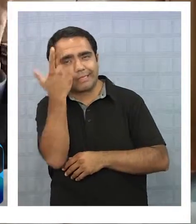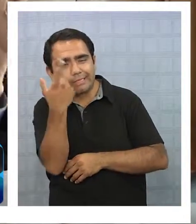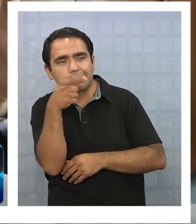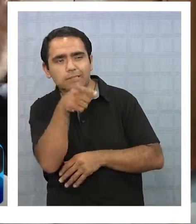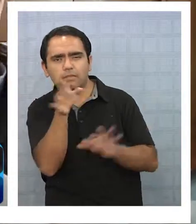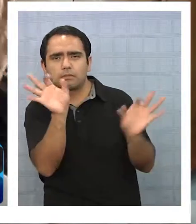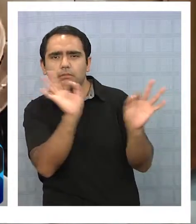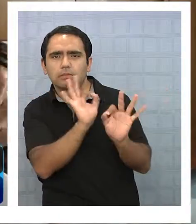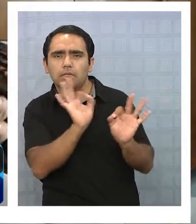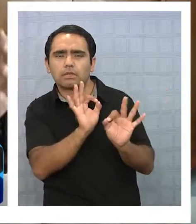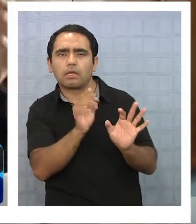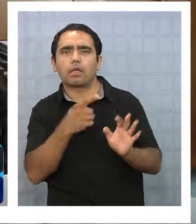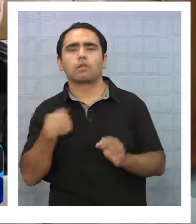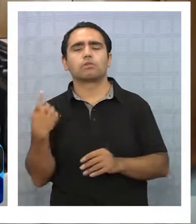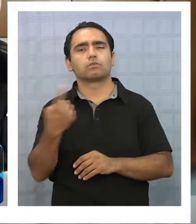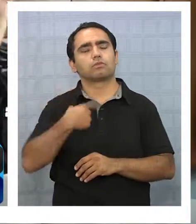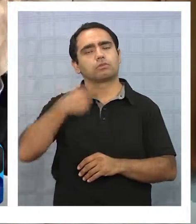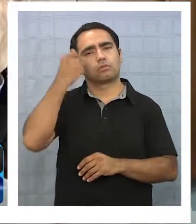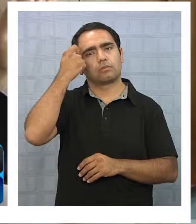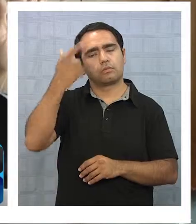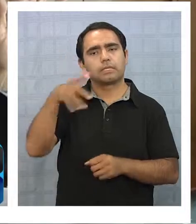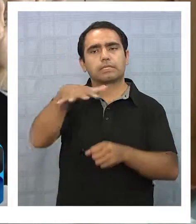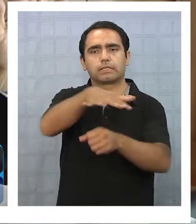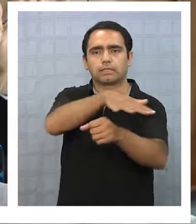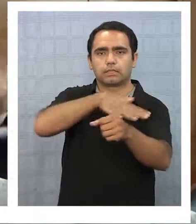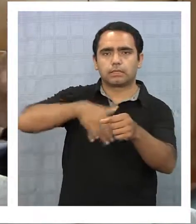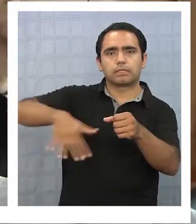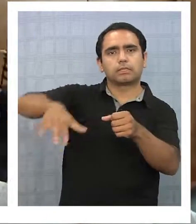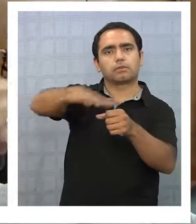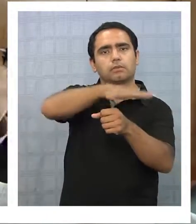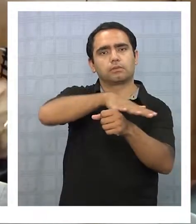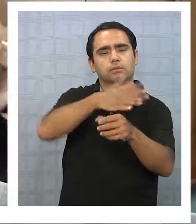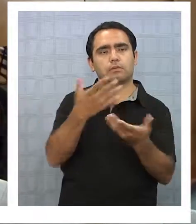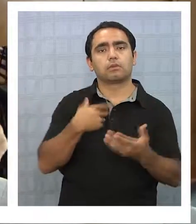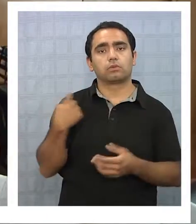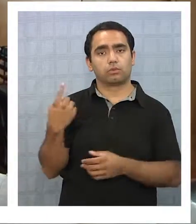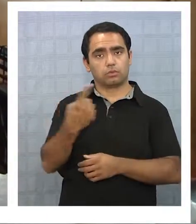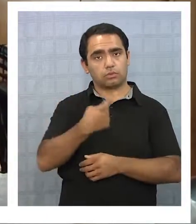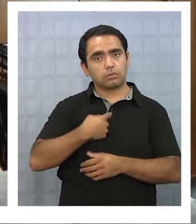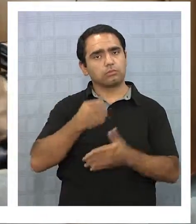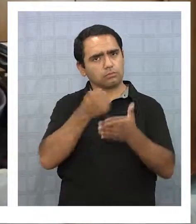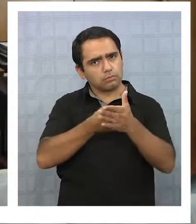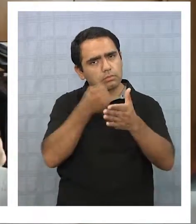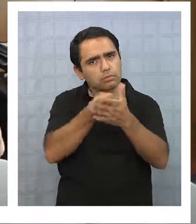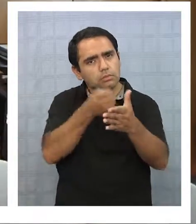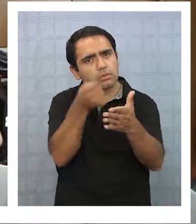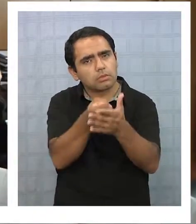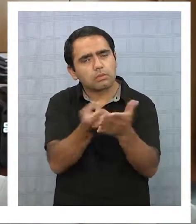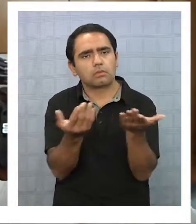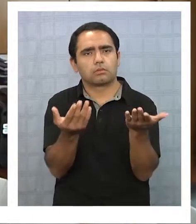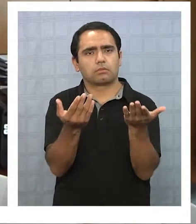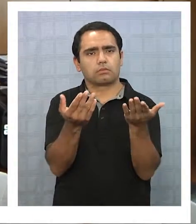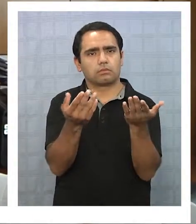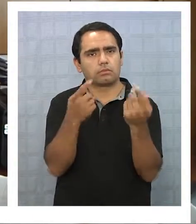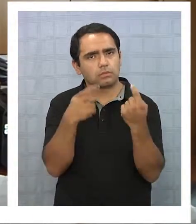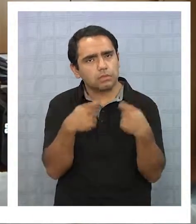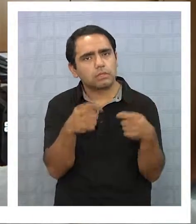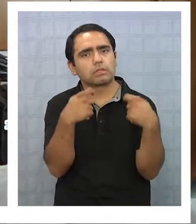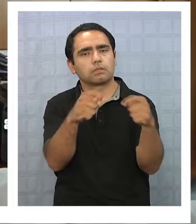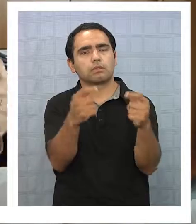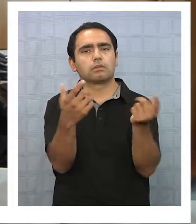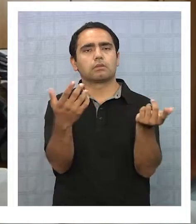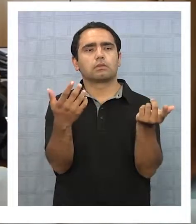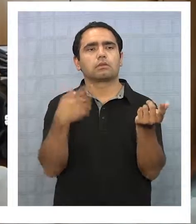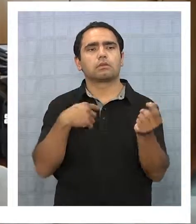explicación integral, global, vamos a entender el fenómeno. Nosotros vamos a seguir insistiendo metódica, sistemáticamente,